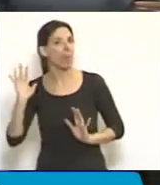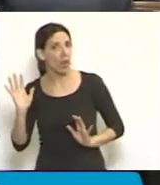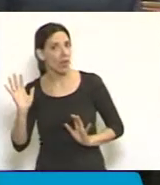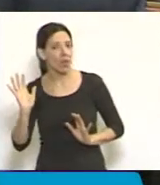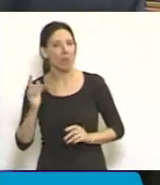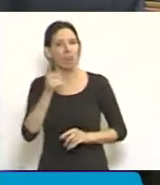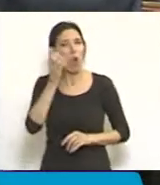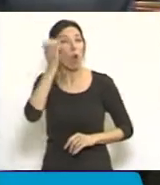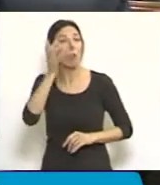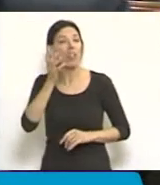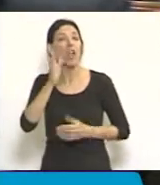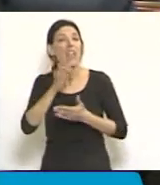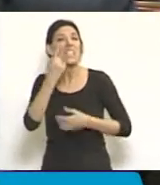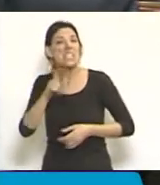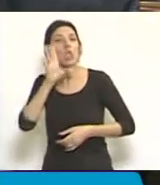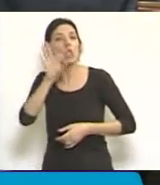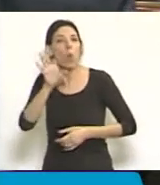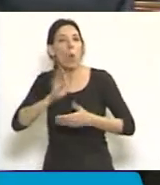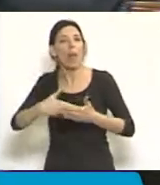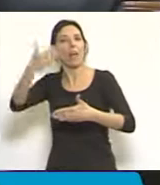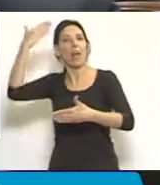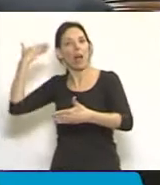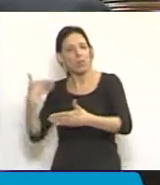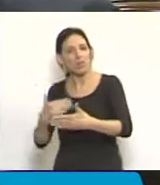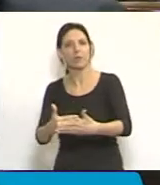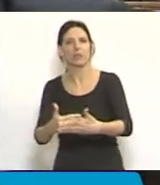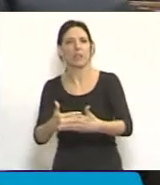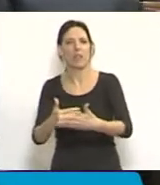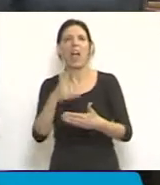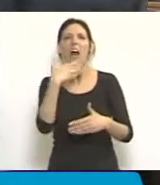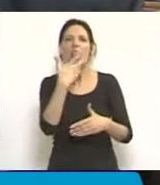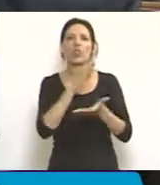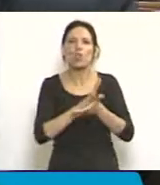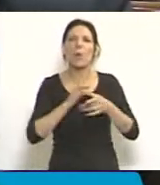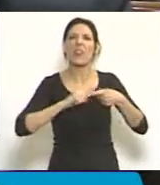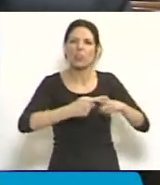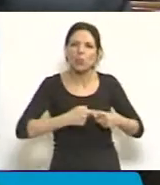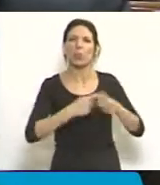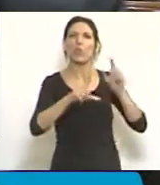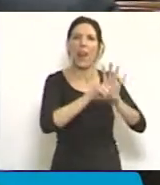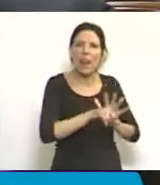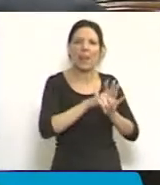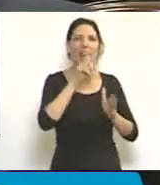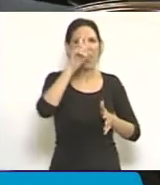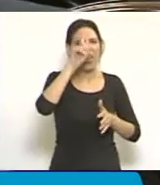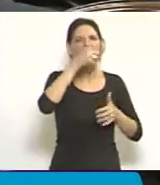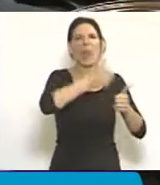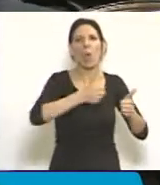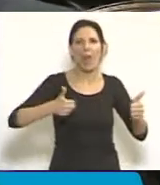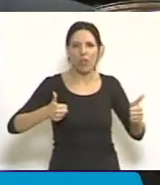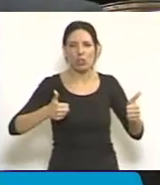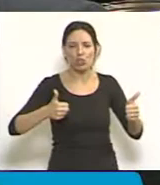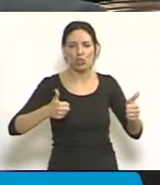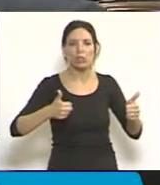años en la Argentina, que es la posibilidad de discutir una ley de jurados. Estamos discutiendo la implementación del Código